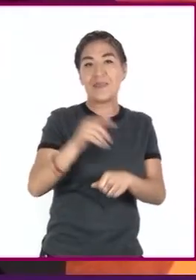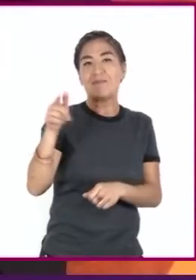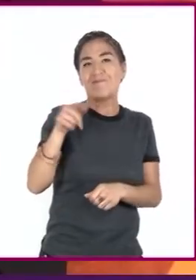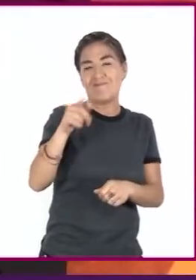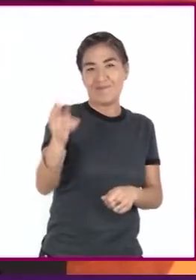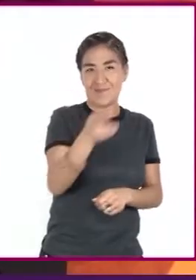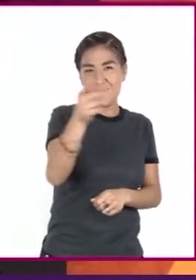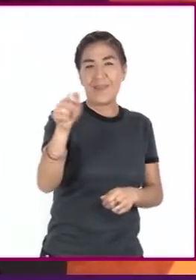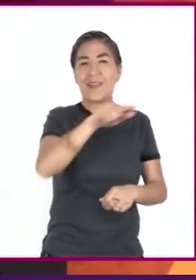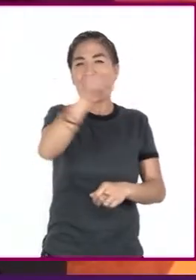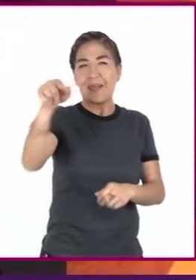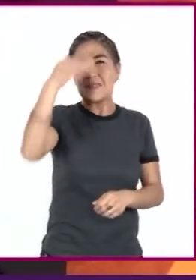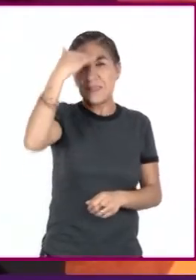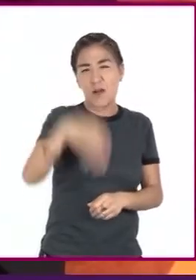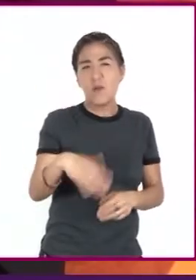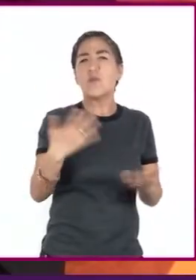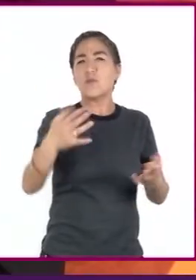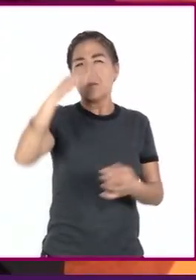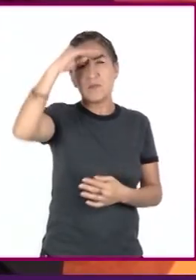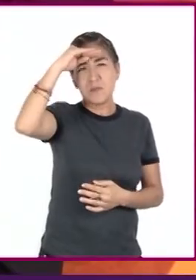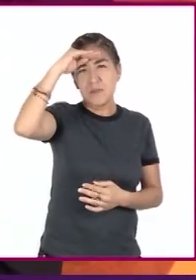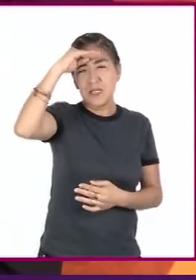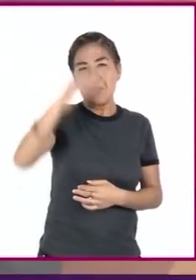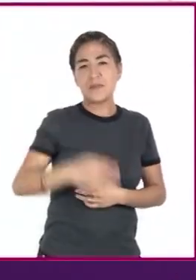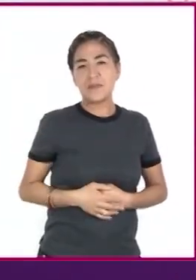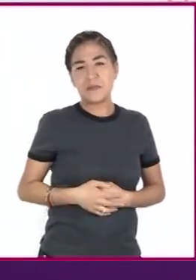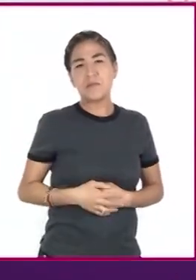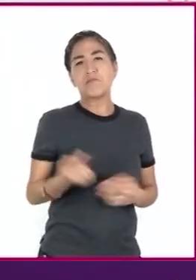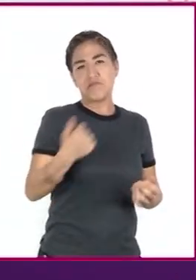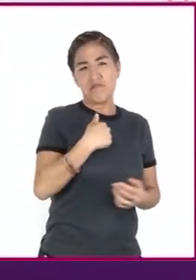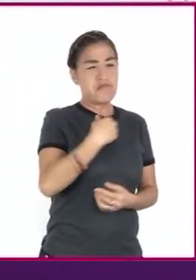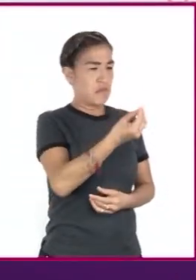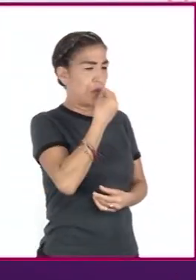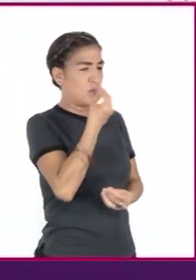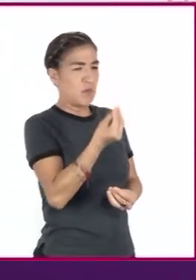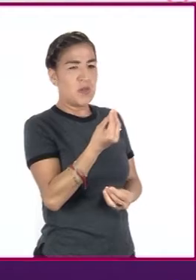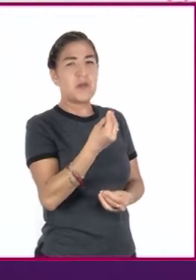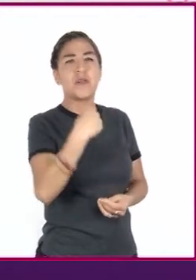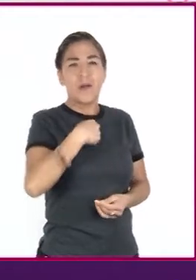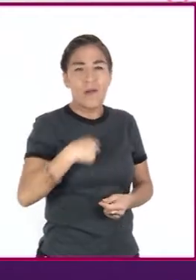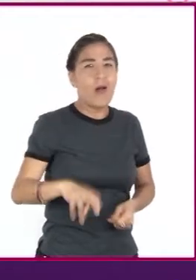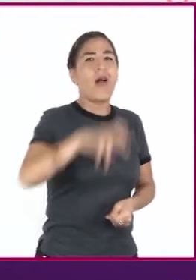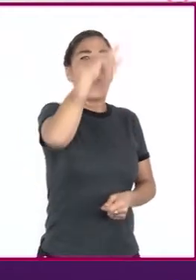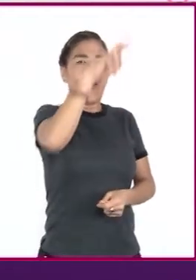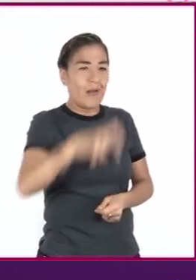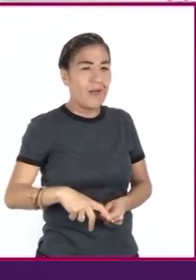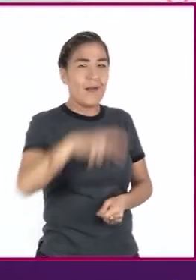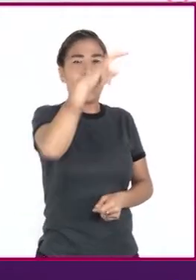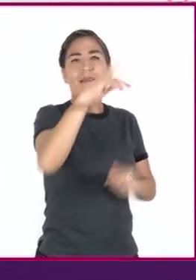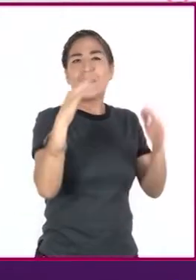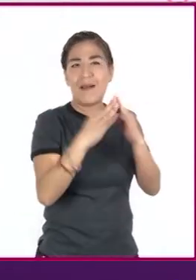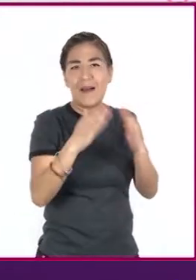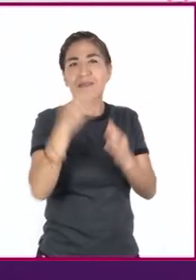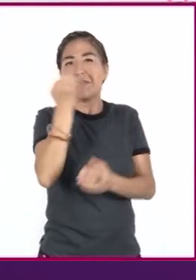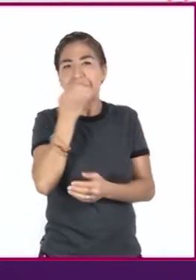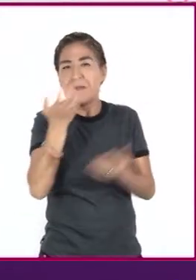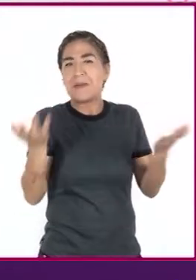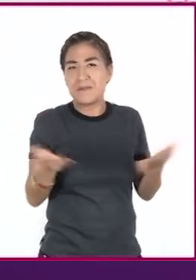casa pueden pensar en estos momentos. Pues yo como mucho y subo varias escaleras para llegar a casa o a la escuela.